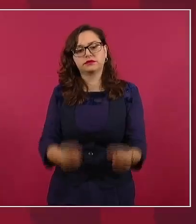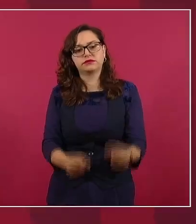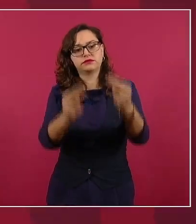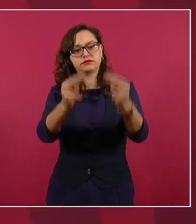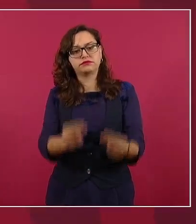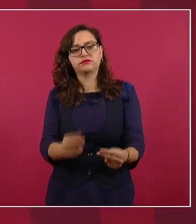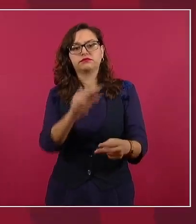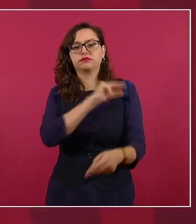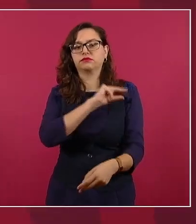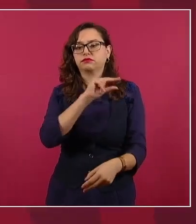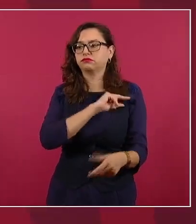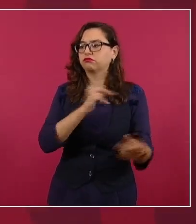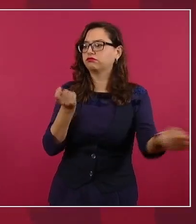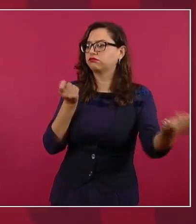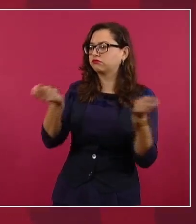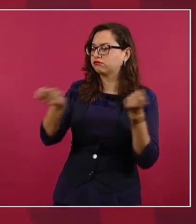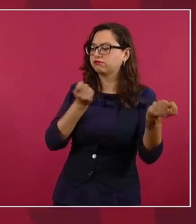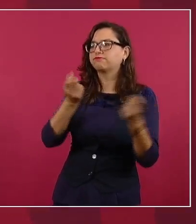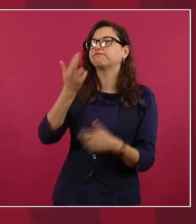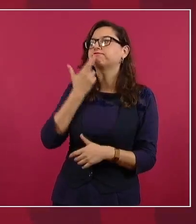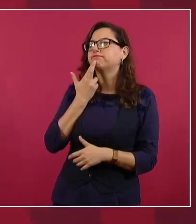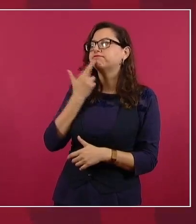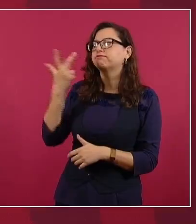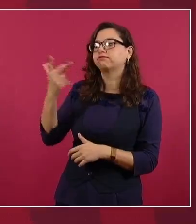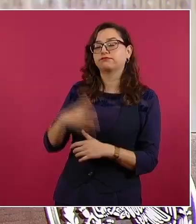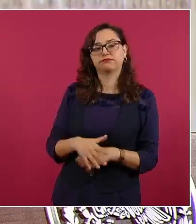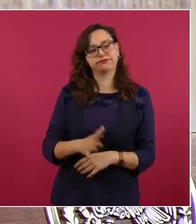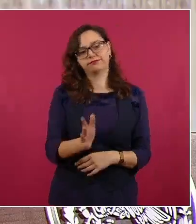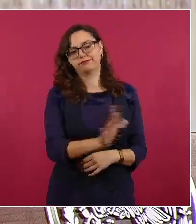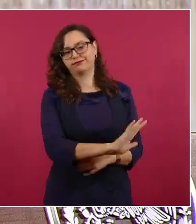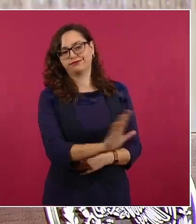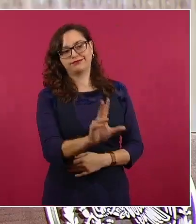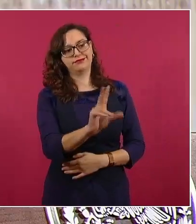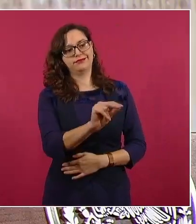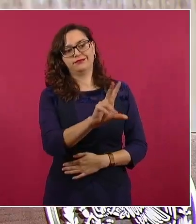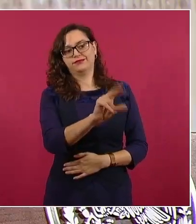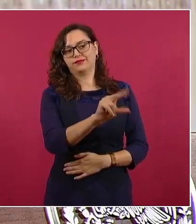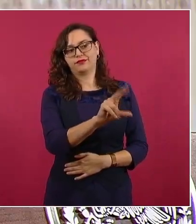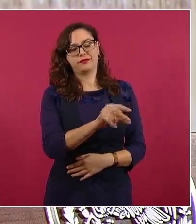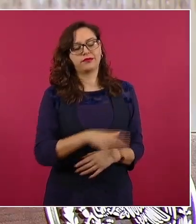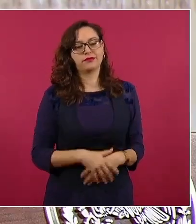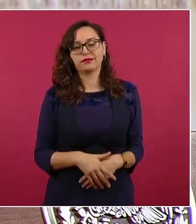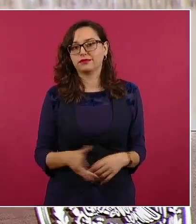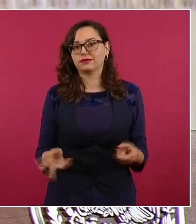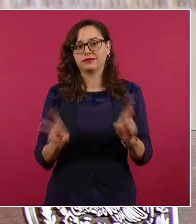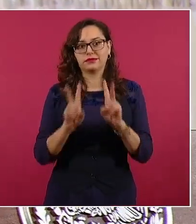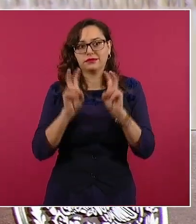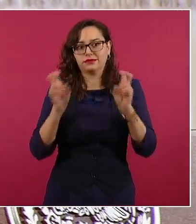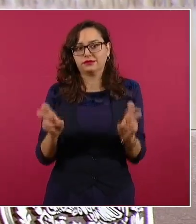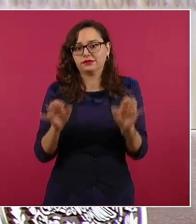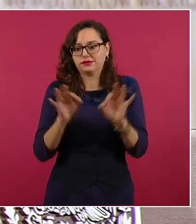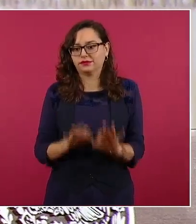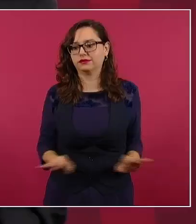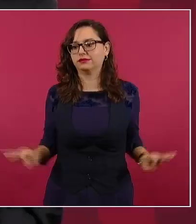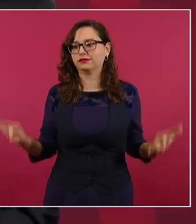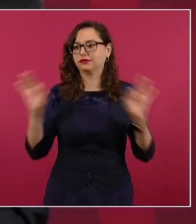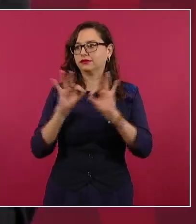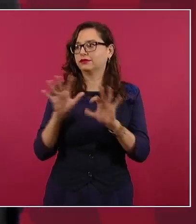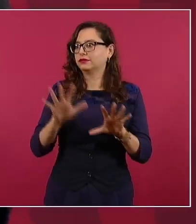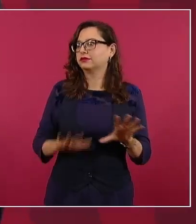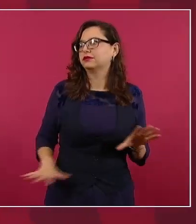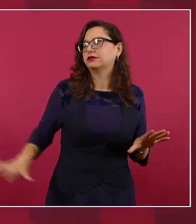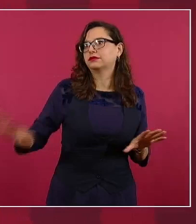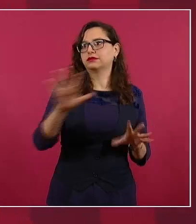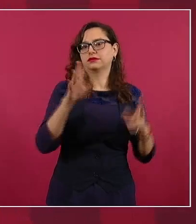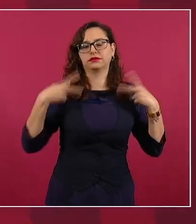No, hay cosas claves estratégicas y no es ser